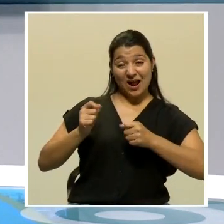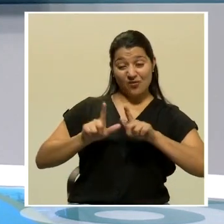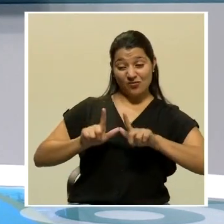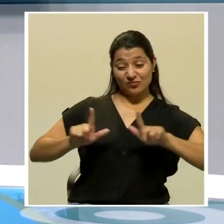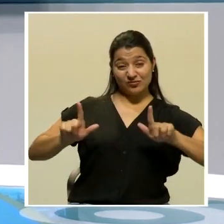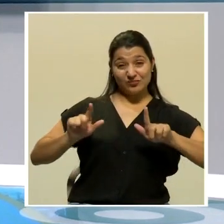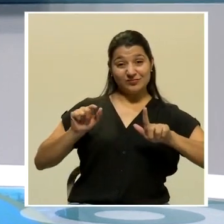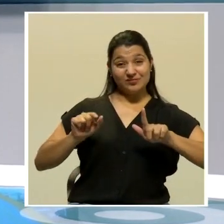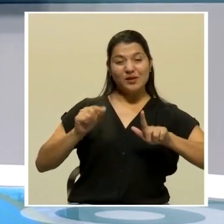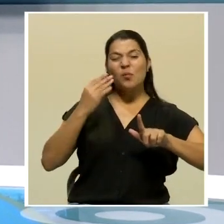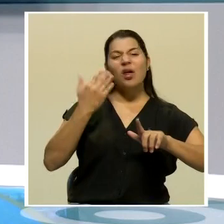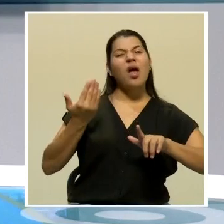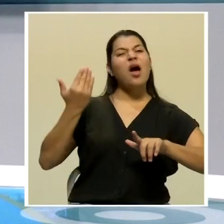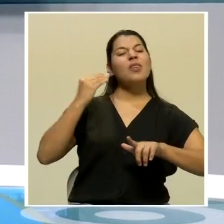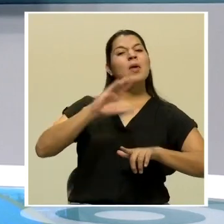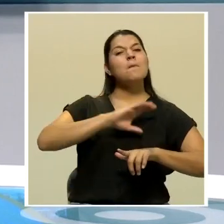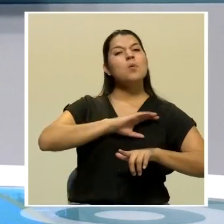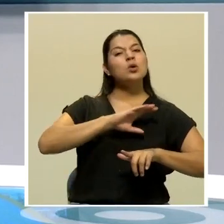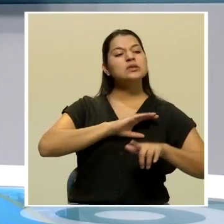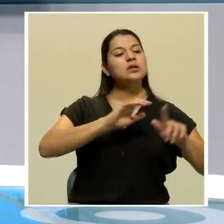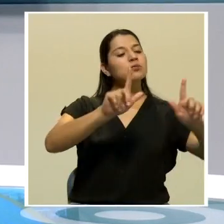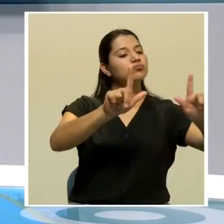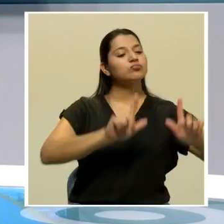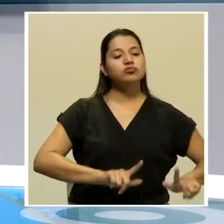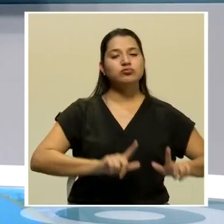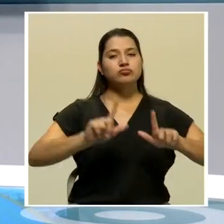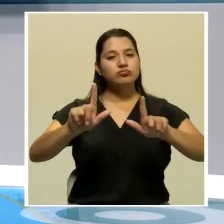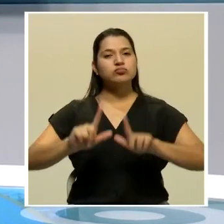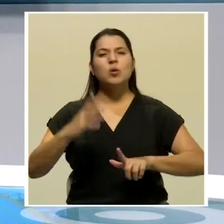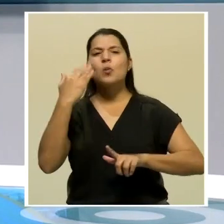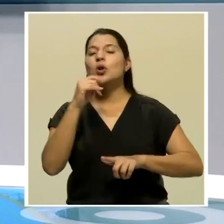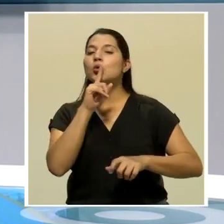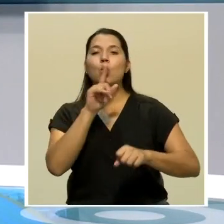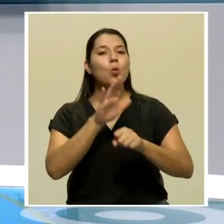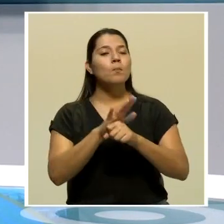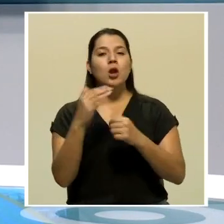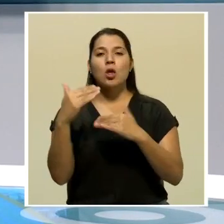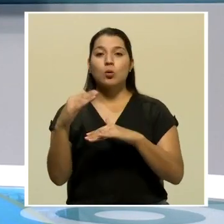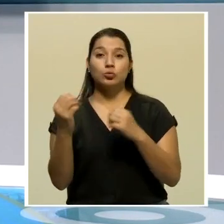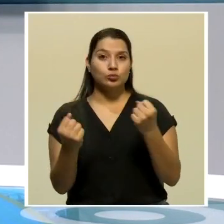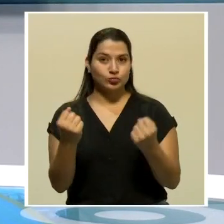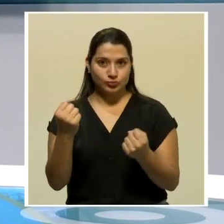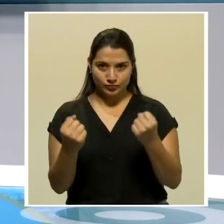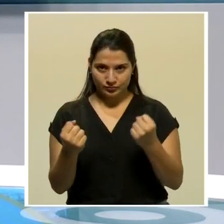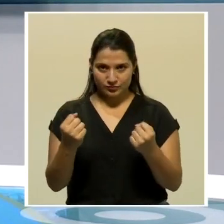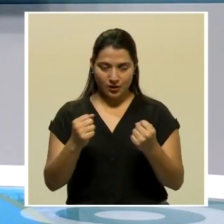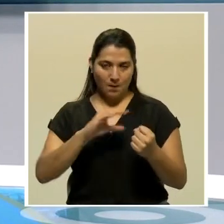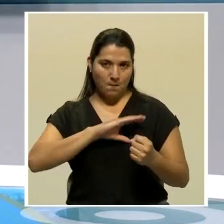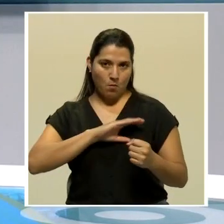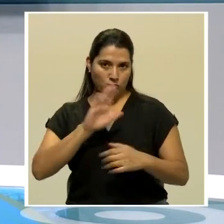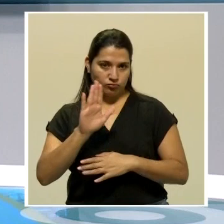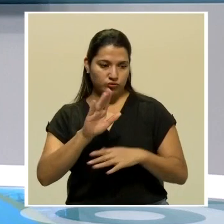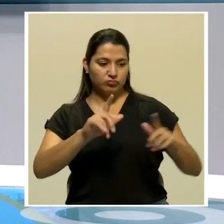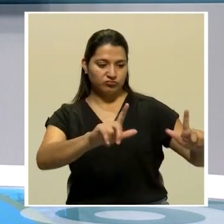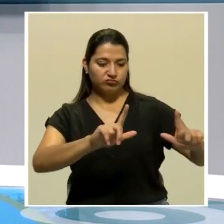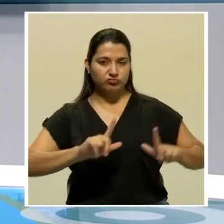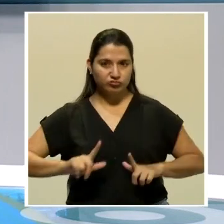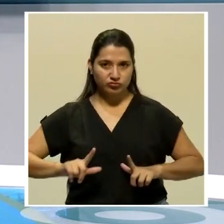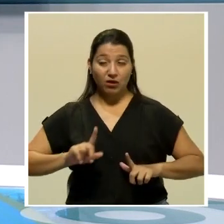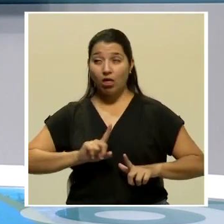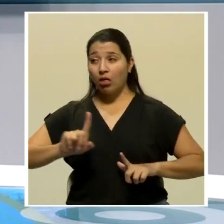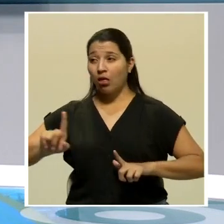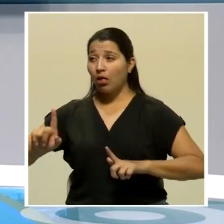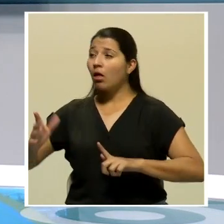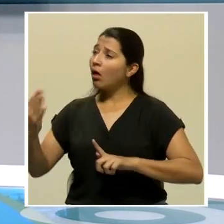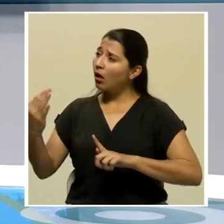habían sido decomisadas por incumplir la restricción vehicular. Al día de hoy la Policía de Tránsito